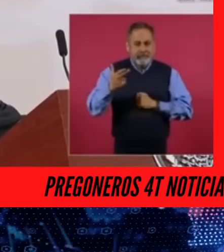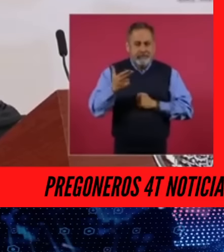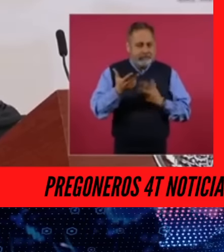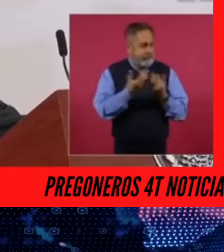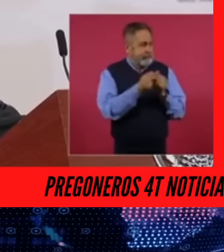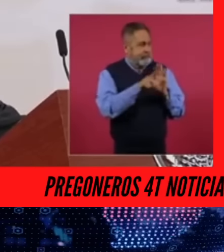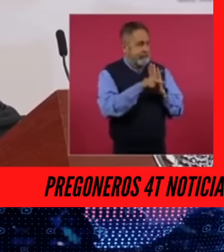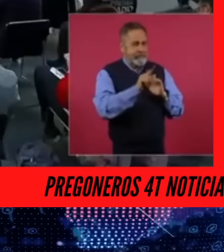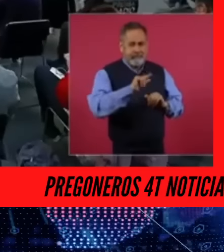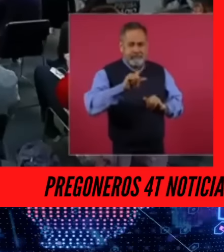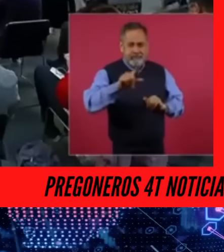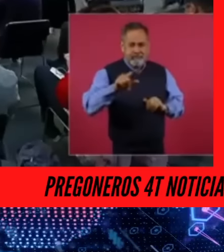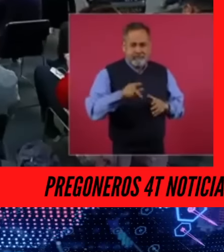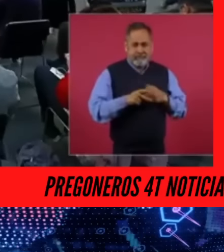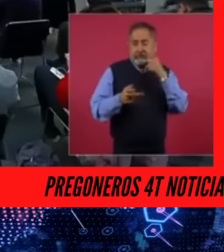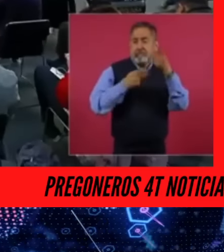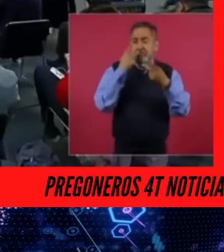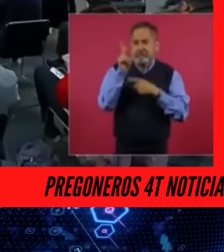siguiente video.